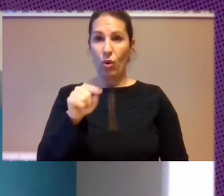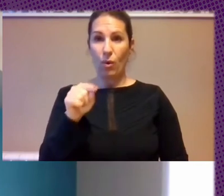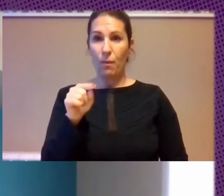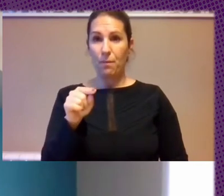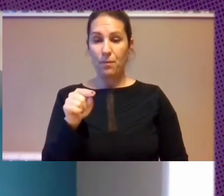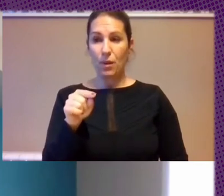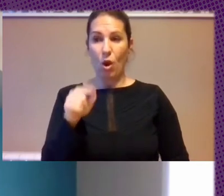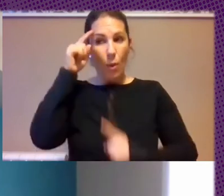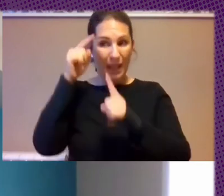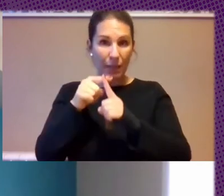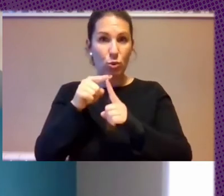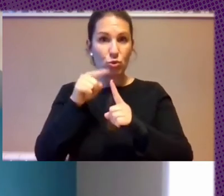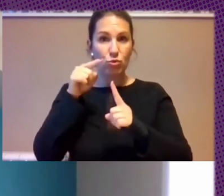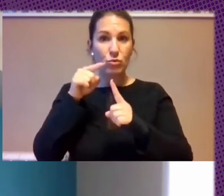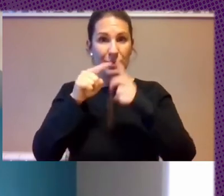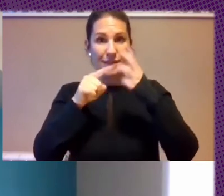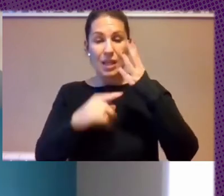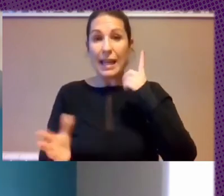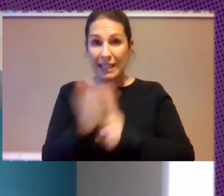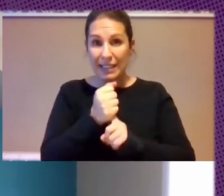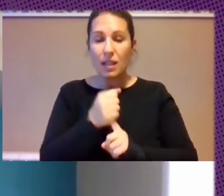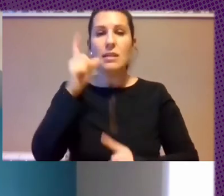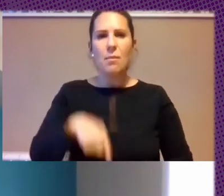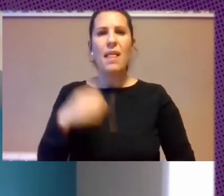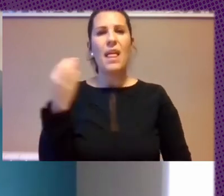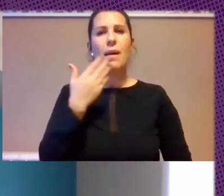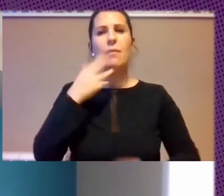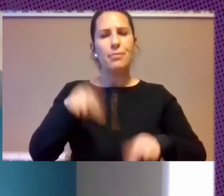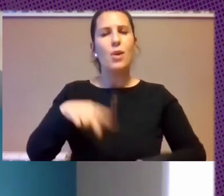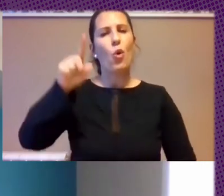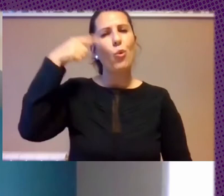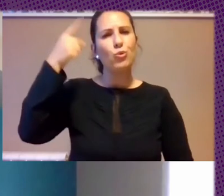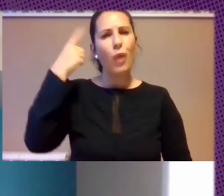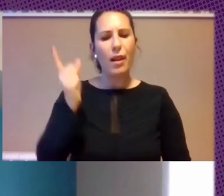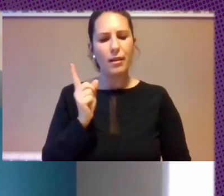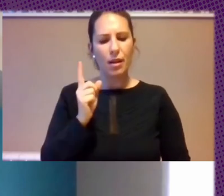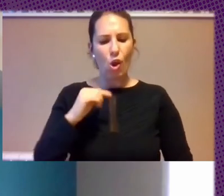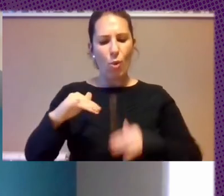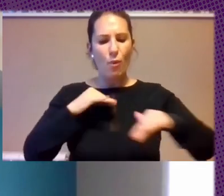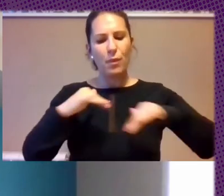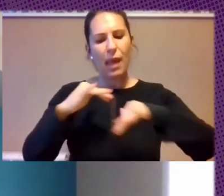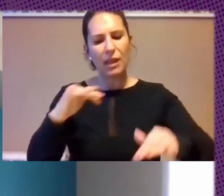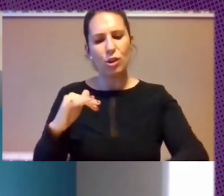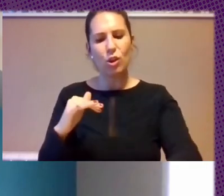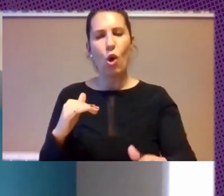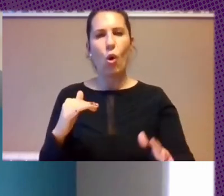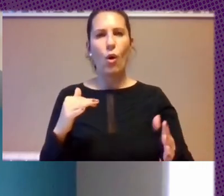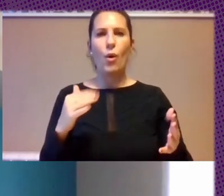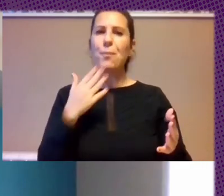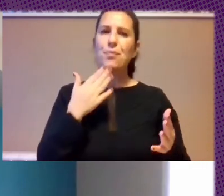Alcanzar Sus Objetivos Tiene Que Ser También Un Movimiento Cultural Un Movimiento De Imaginar